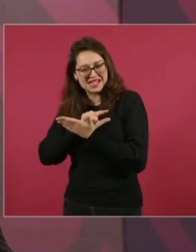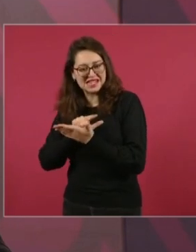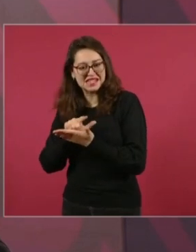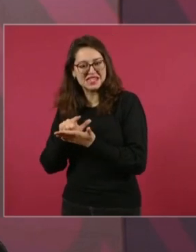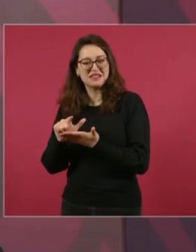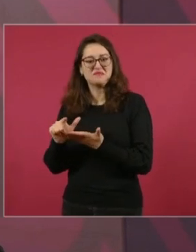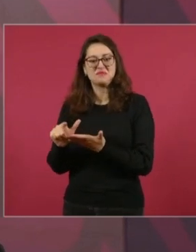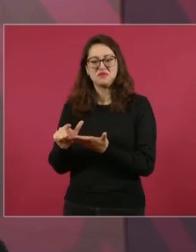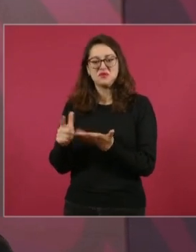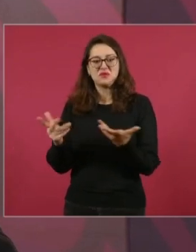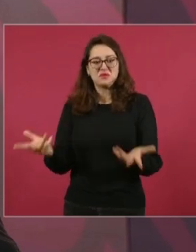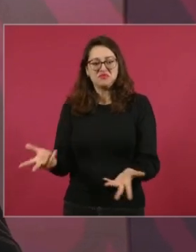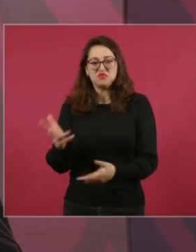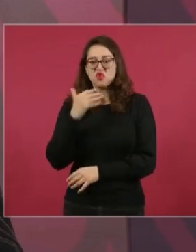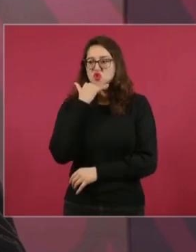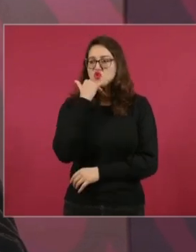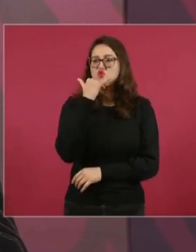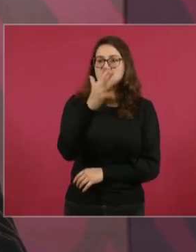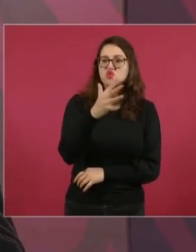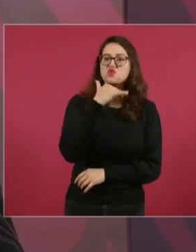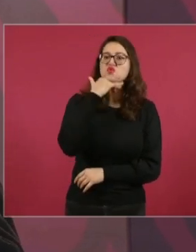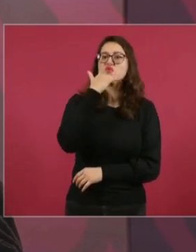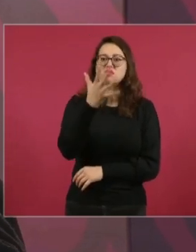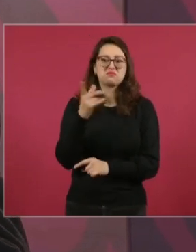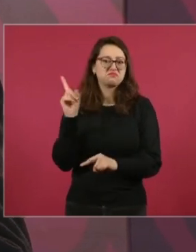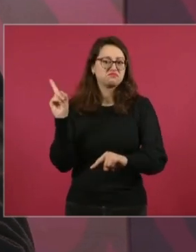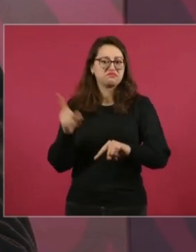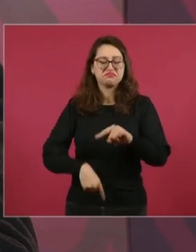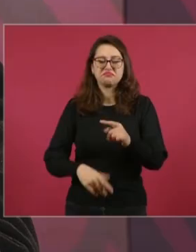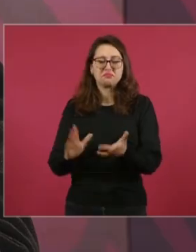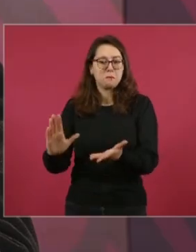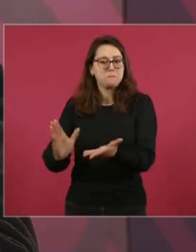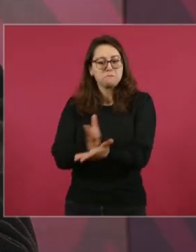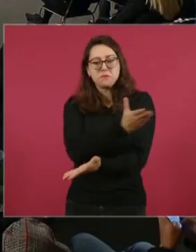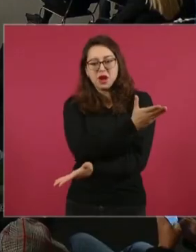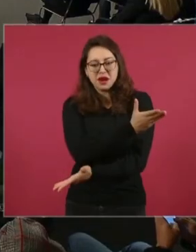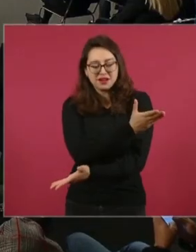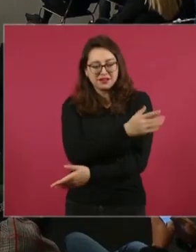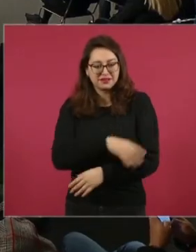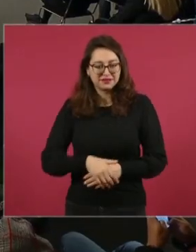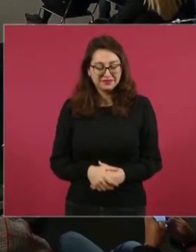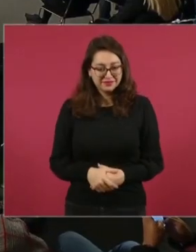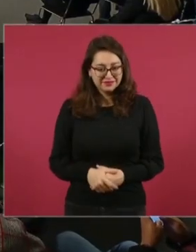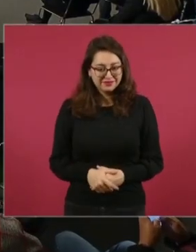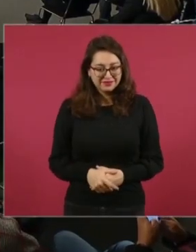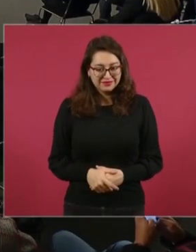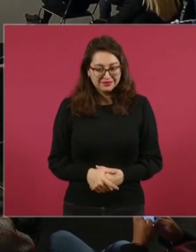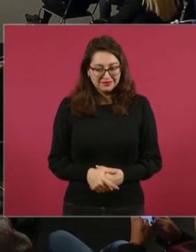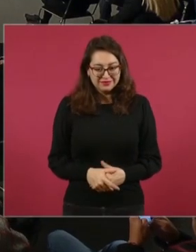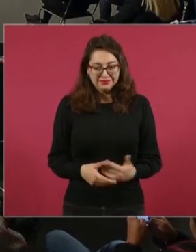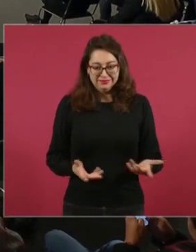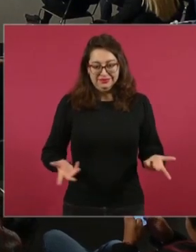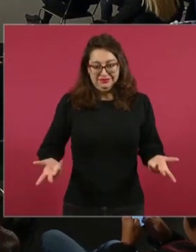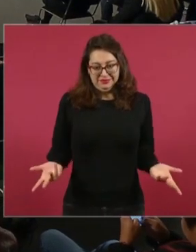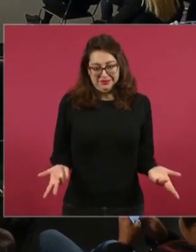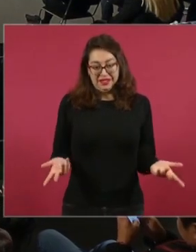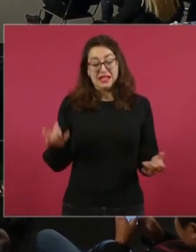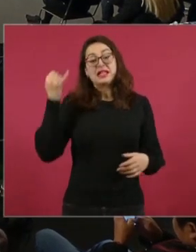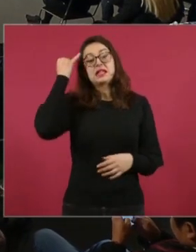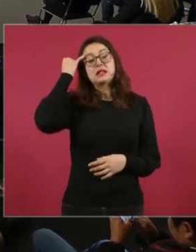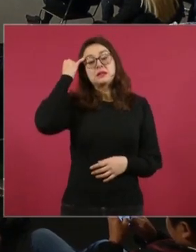lo relacionado con la construcción de Obras Públicas, imagínense qué hubiésemos hecho